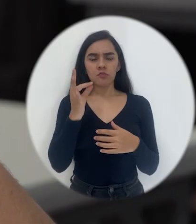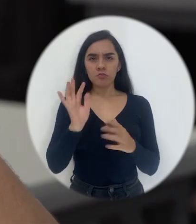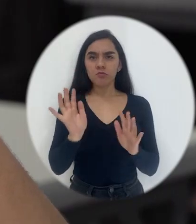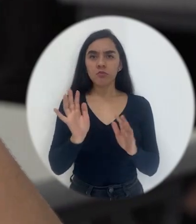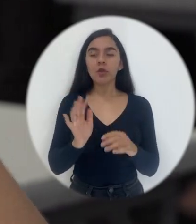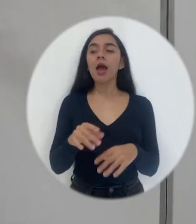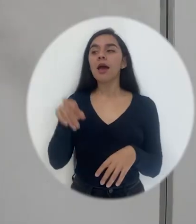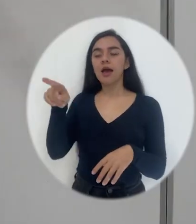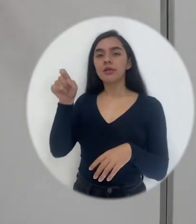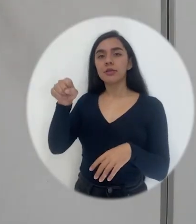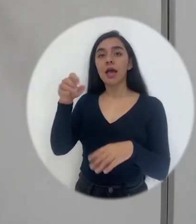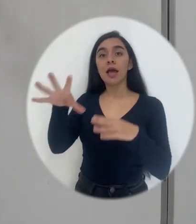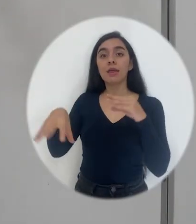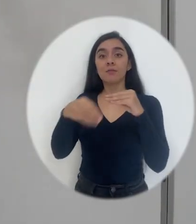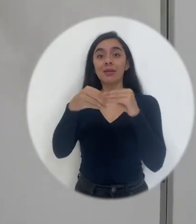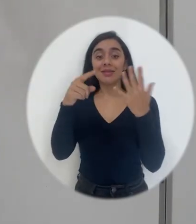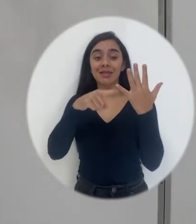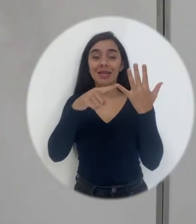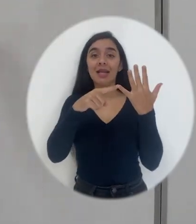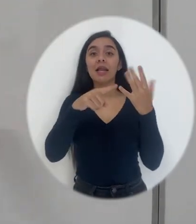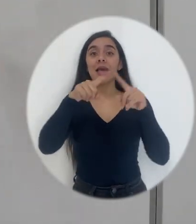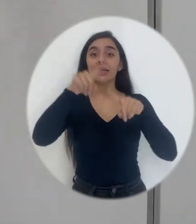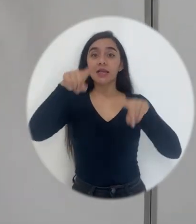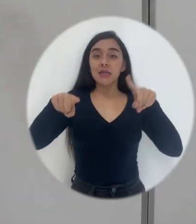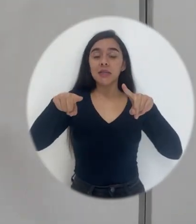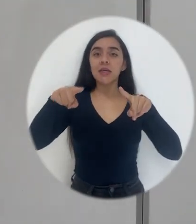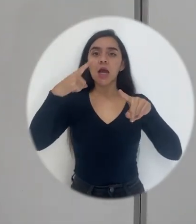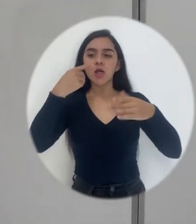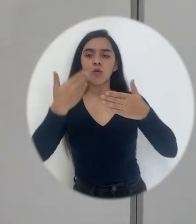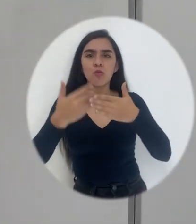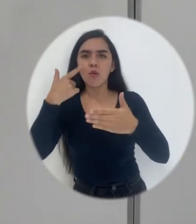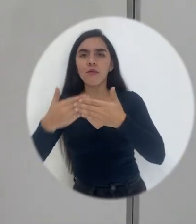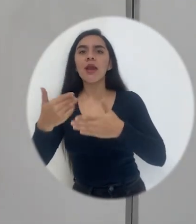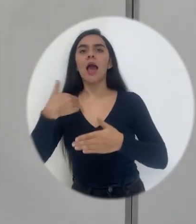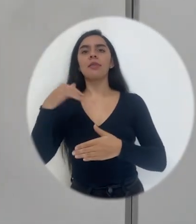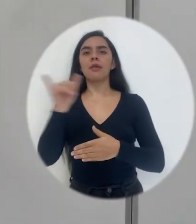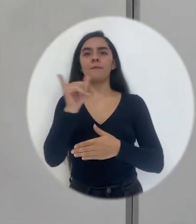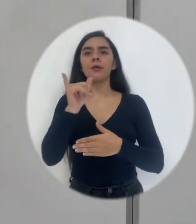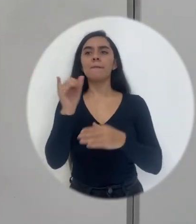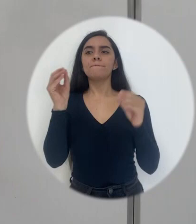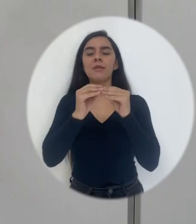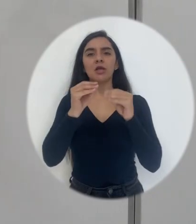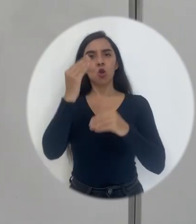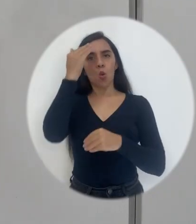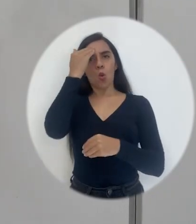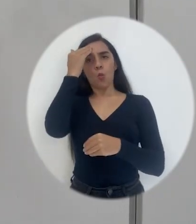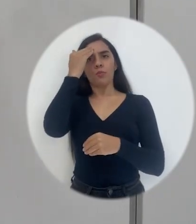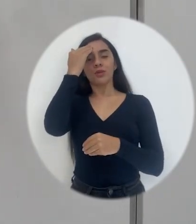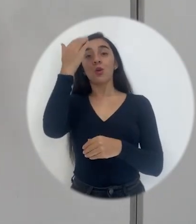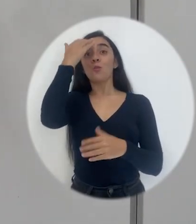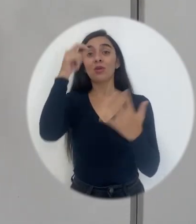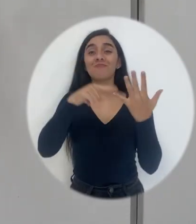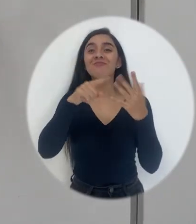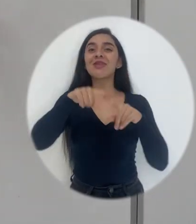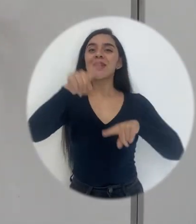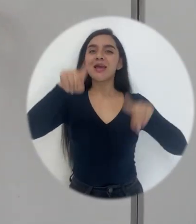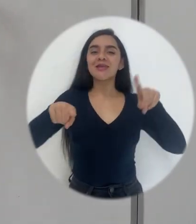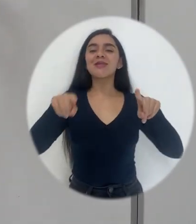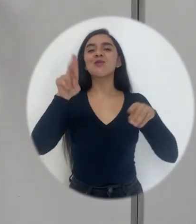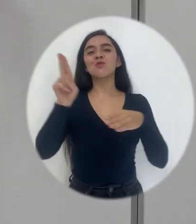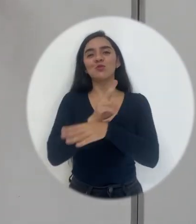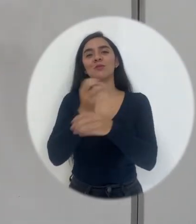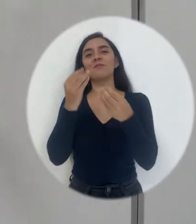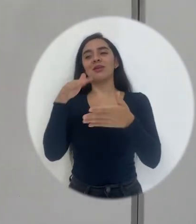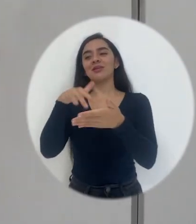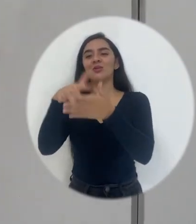No sé si... No, y además que el tema de estadística y probabilidad vino a traer más movimiento como a la comprensión, porque es algo más útil,